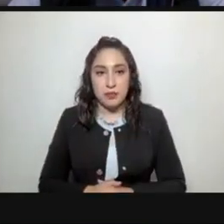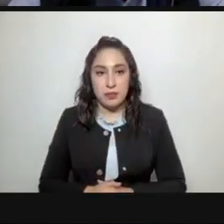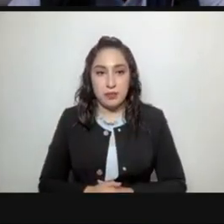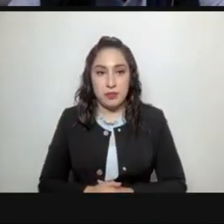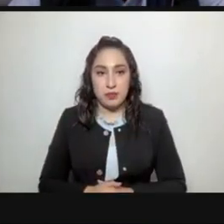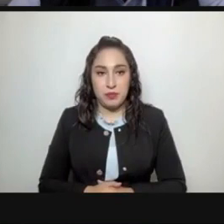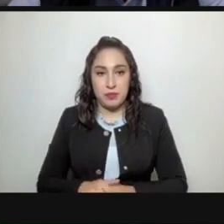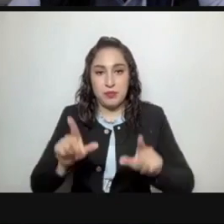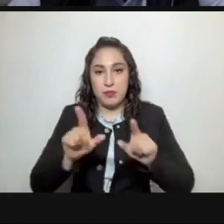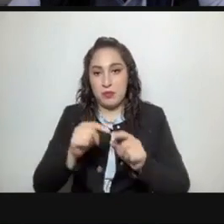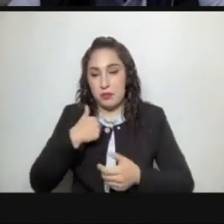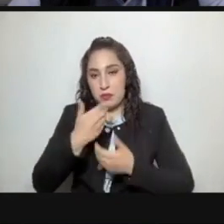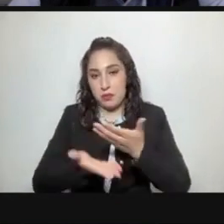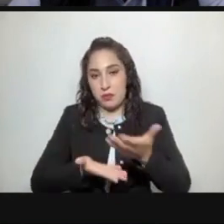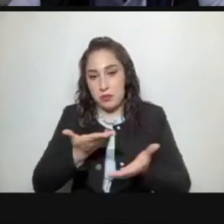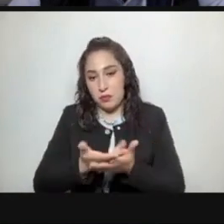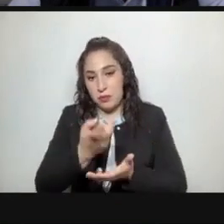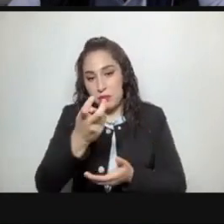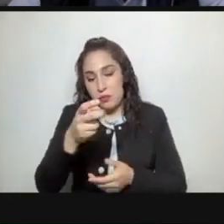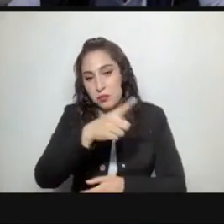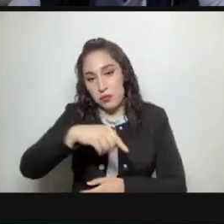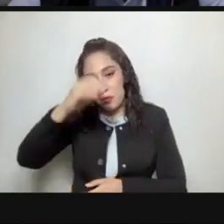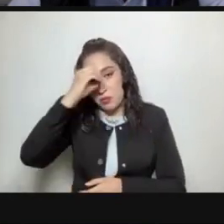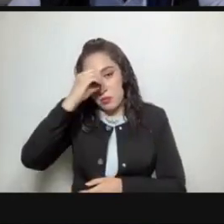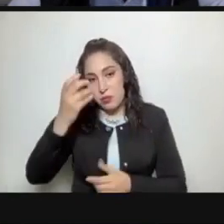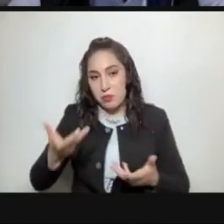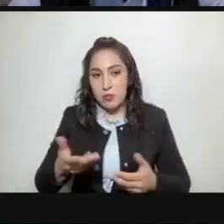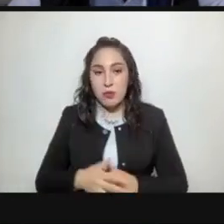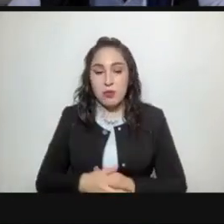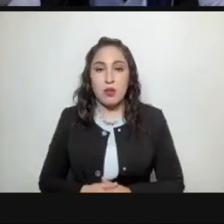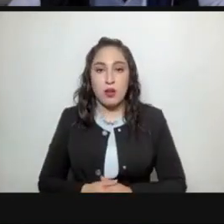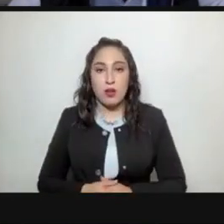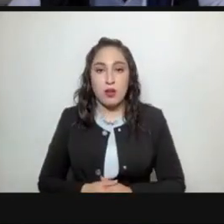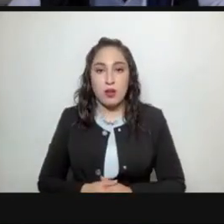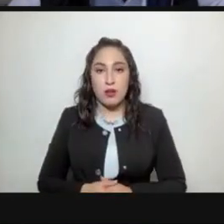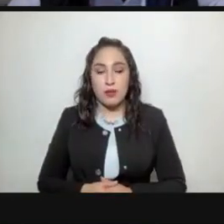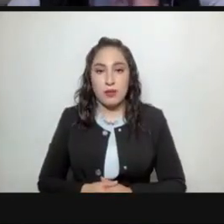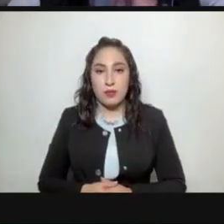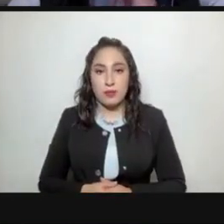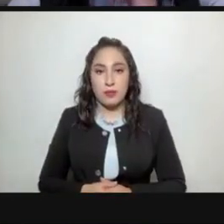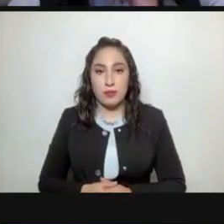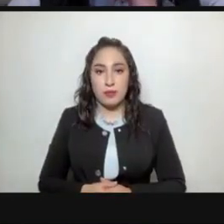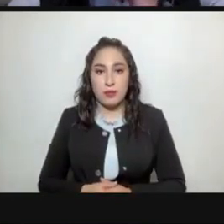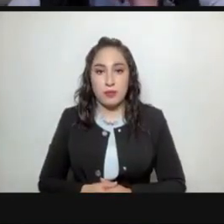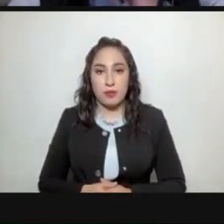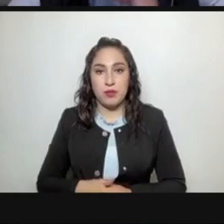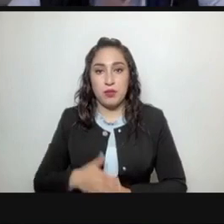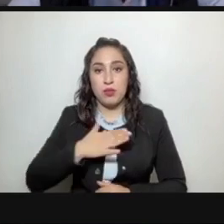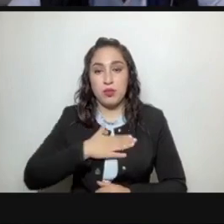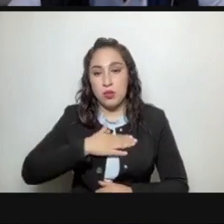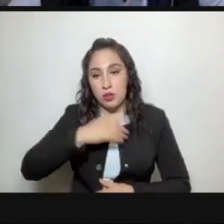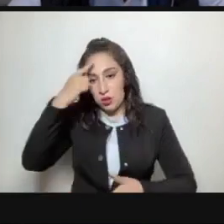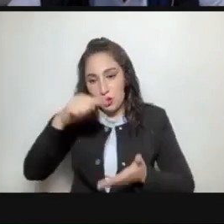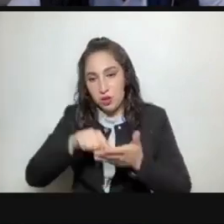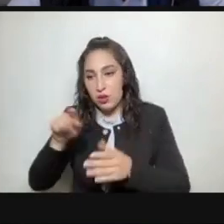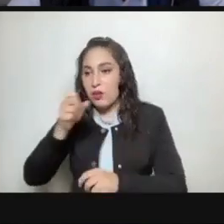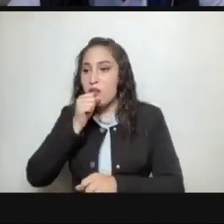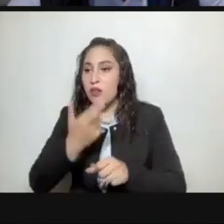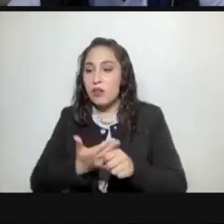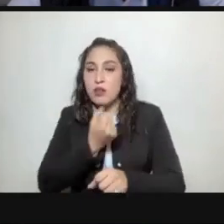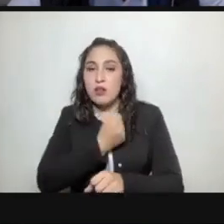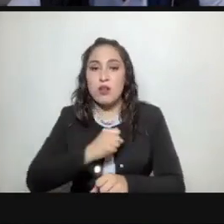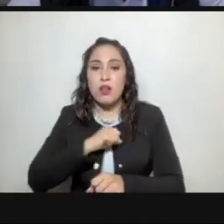consideración creo que se ha hecho mucho trabajo por parte de la secretaría de salud creo que es un